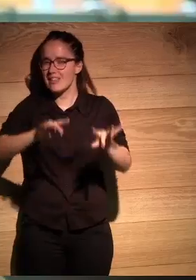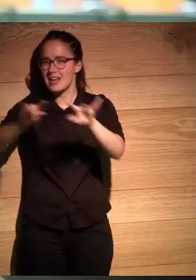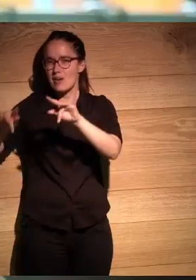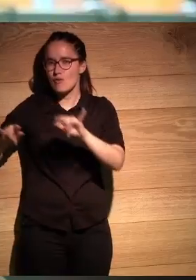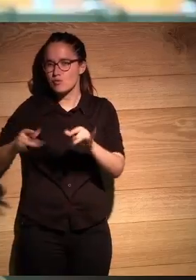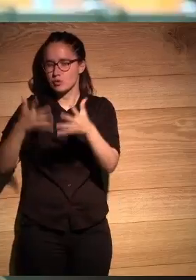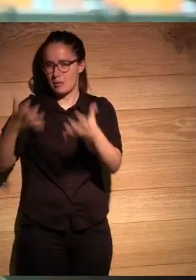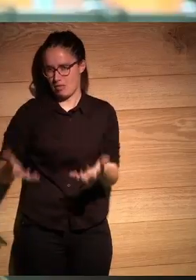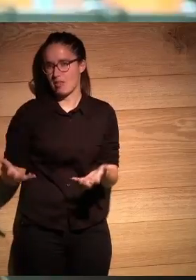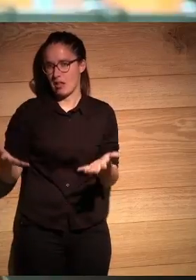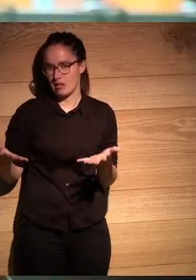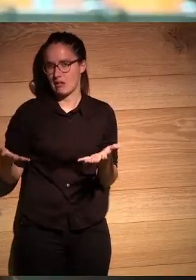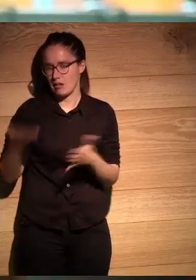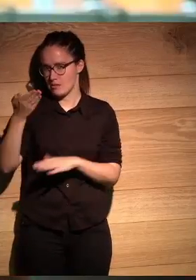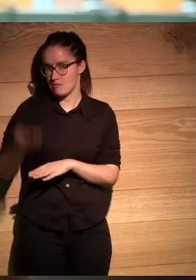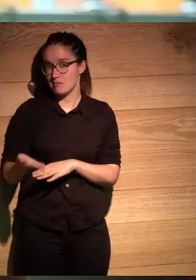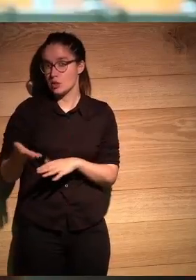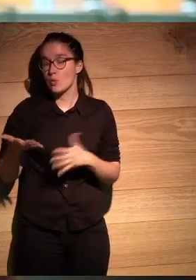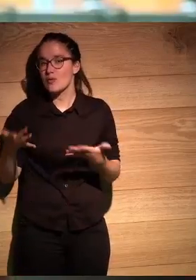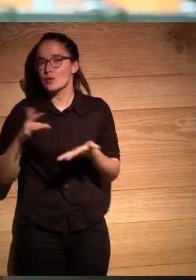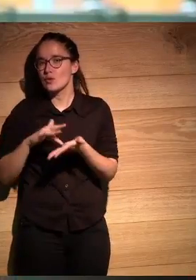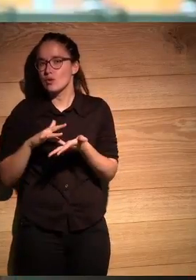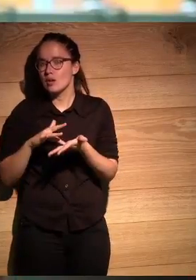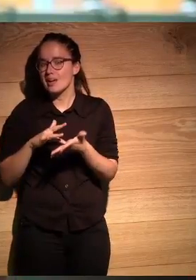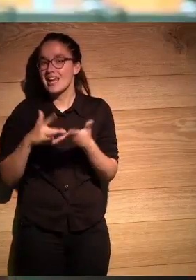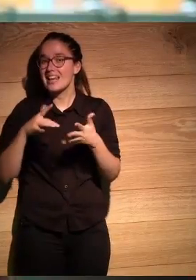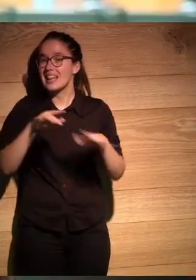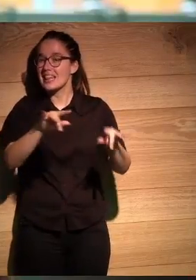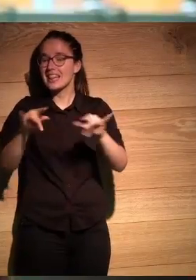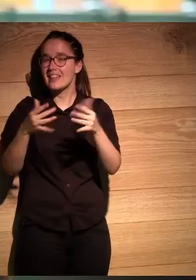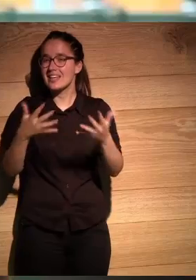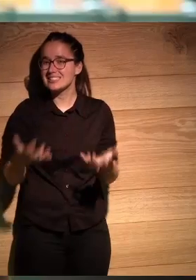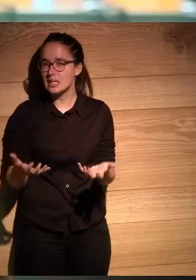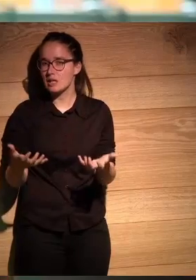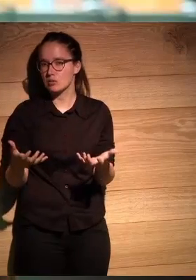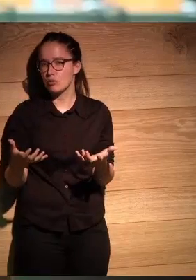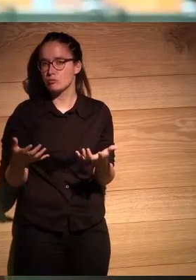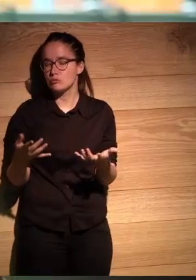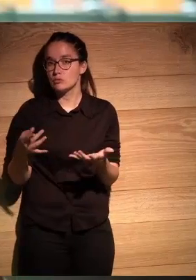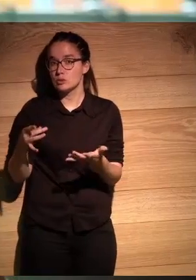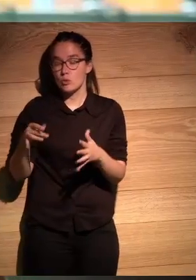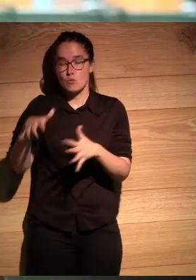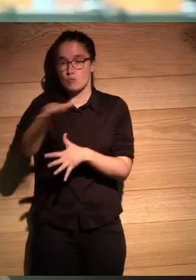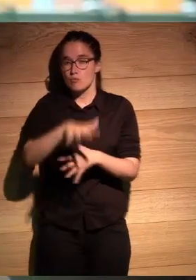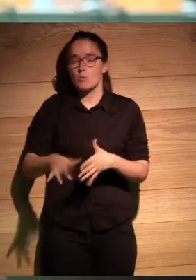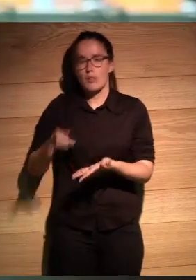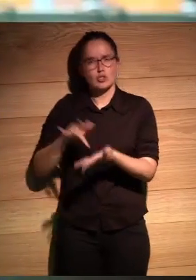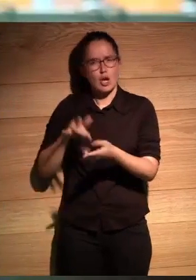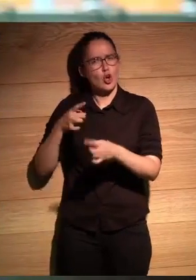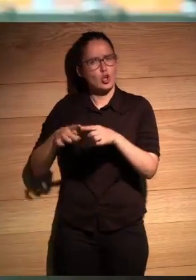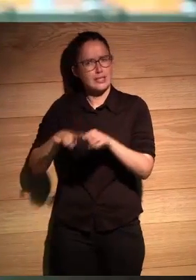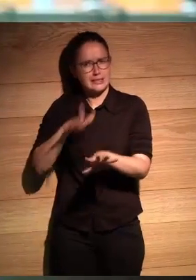narrativa final y cuando se encuentra que el desierto es un punto de barbarie también